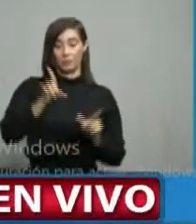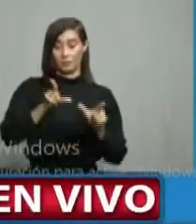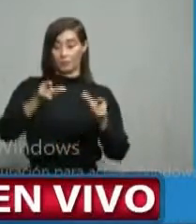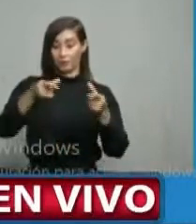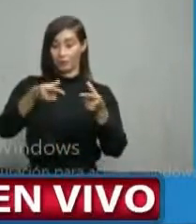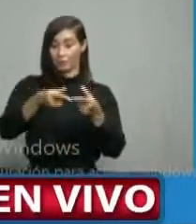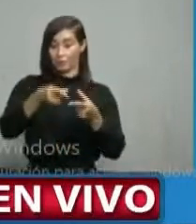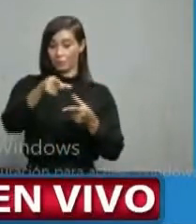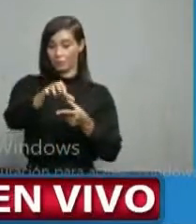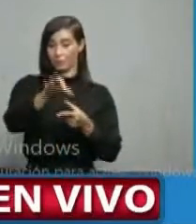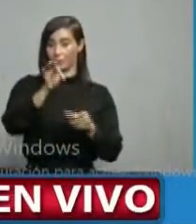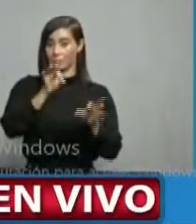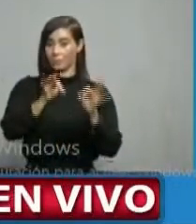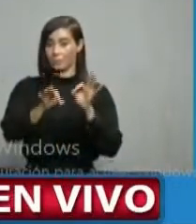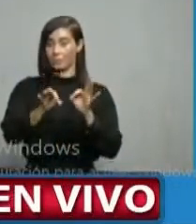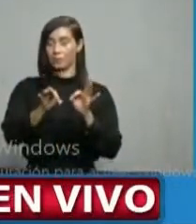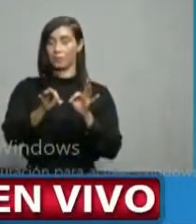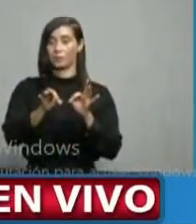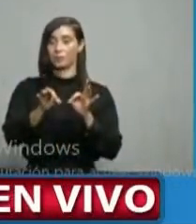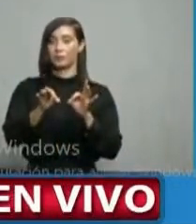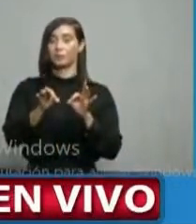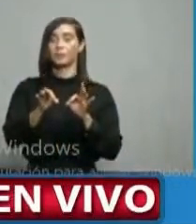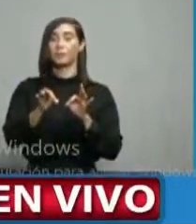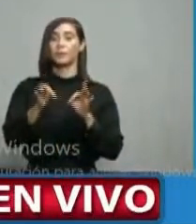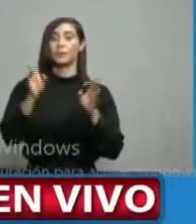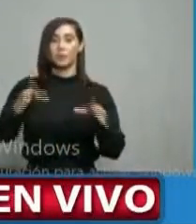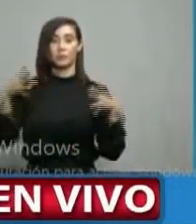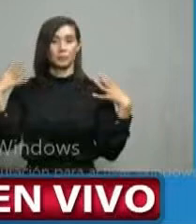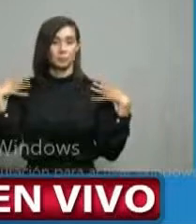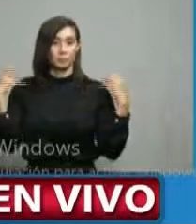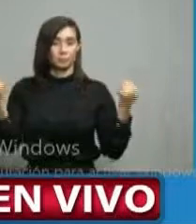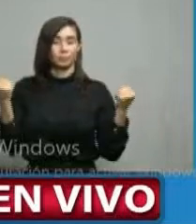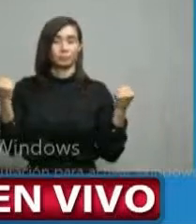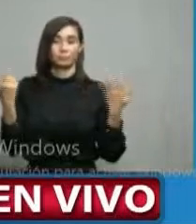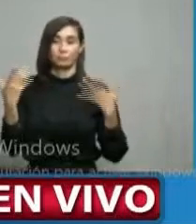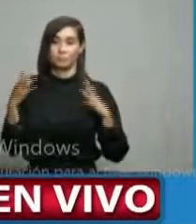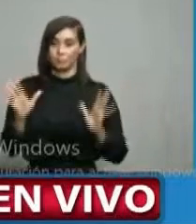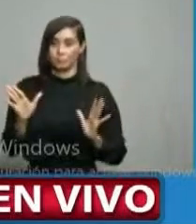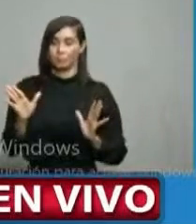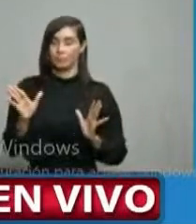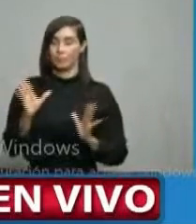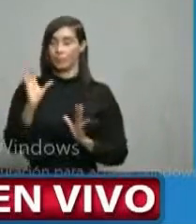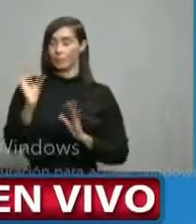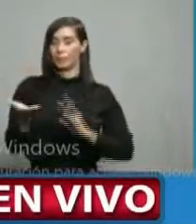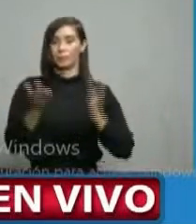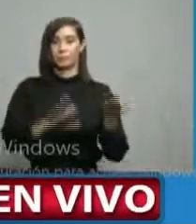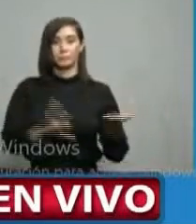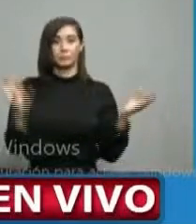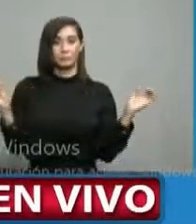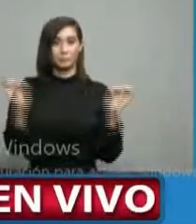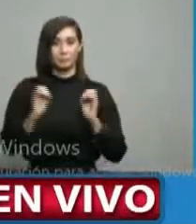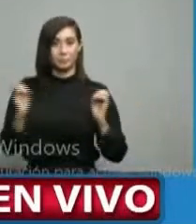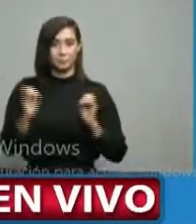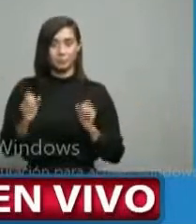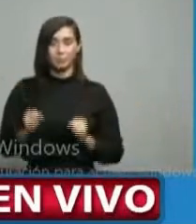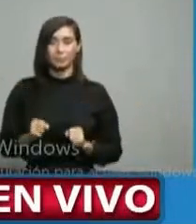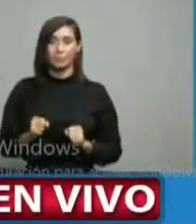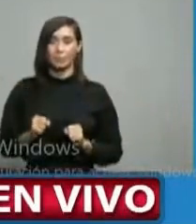796 acumulados ya recuperados, 0 fallecimientos.